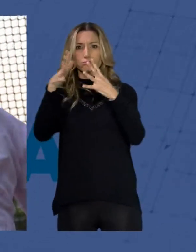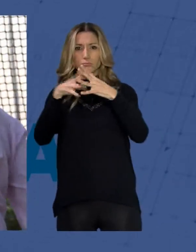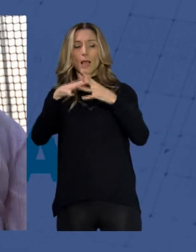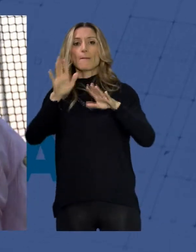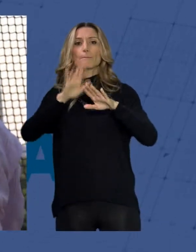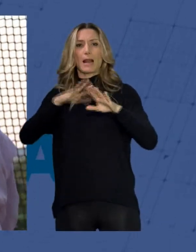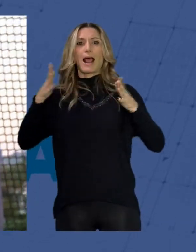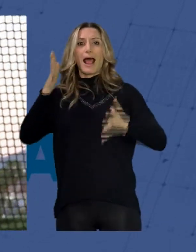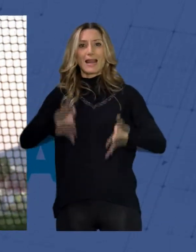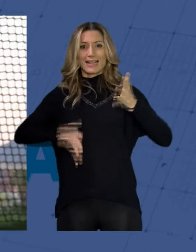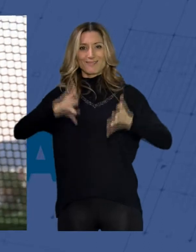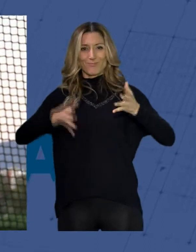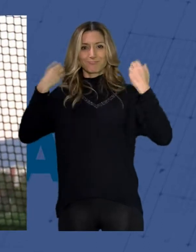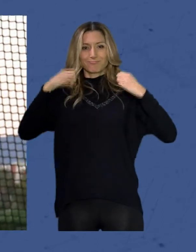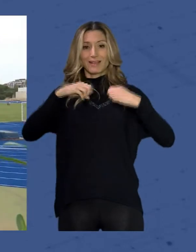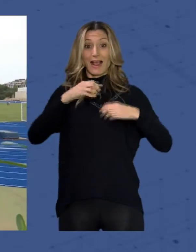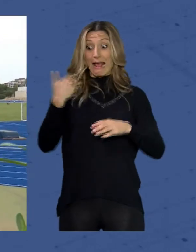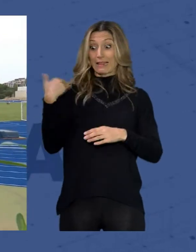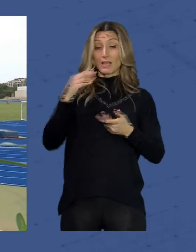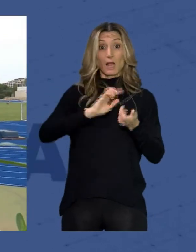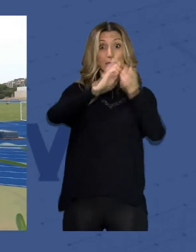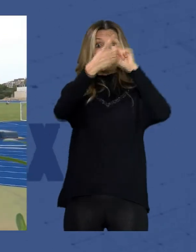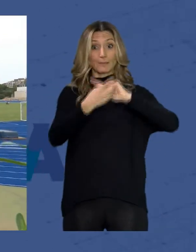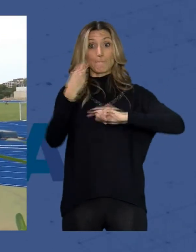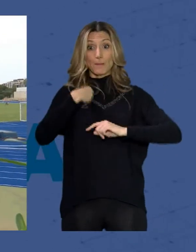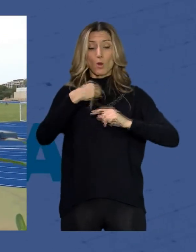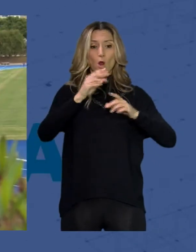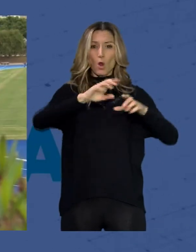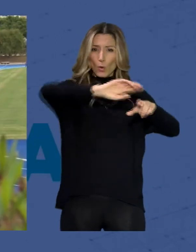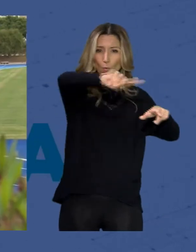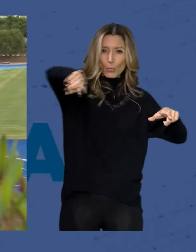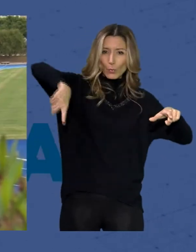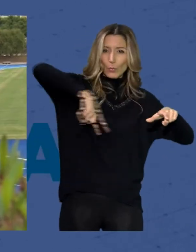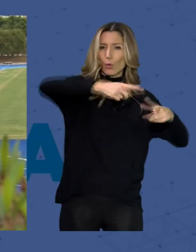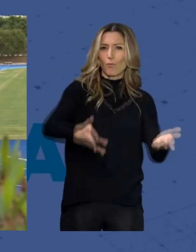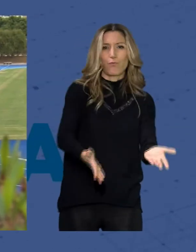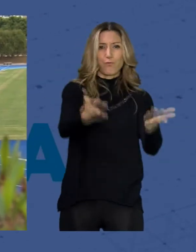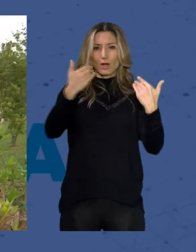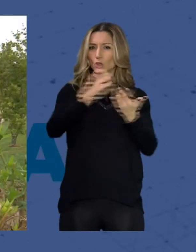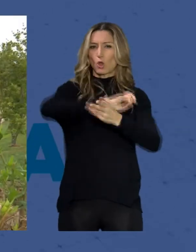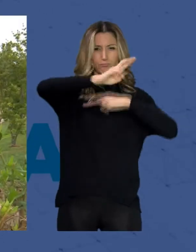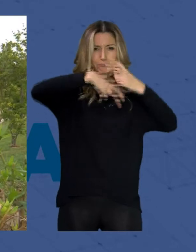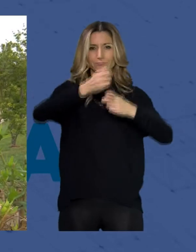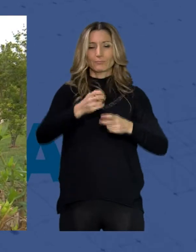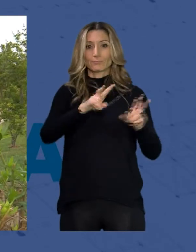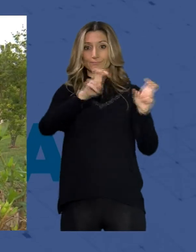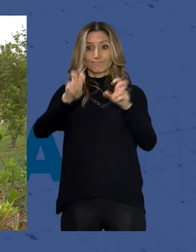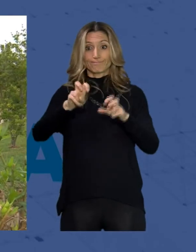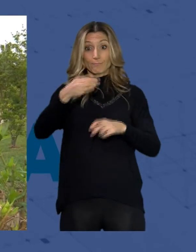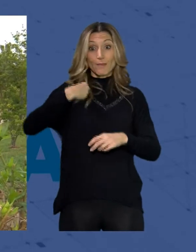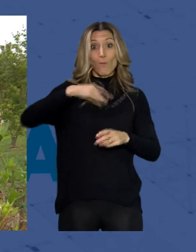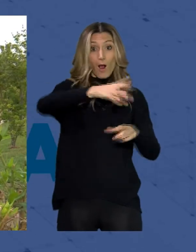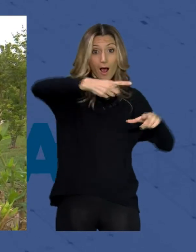recientemente se cambiaba el tartán de la pista y se habilitaba una zona de entreno circundando el anexo